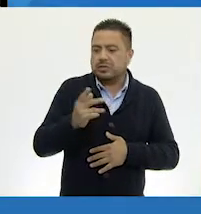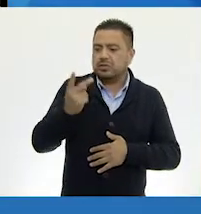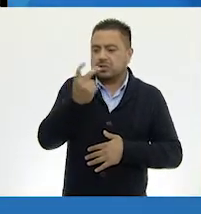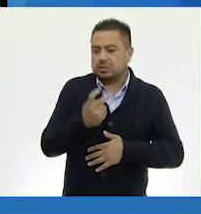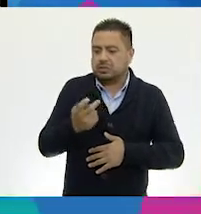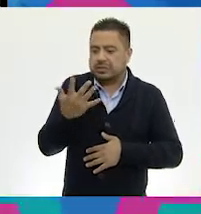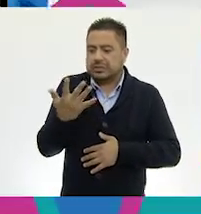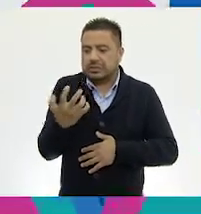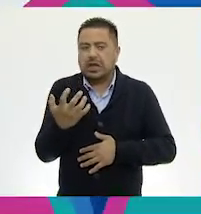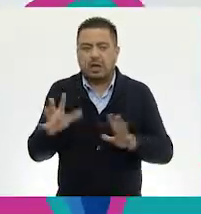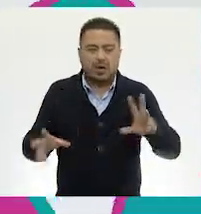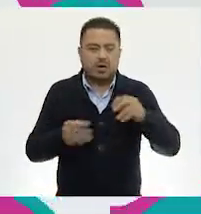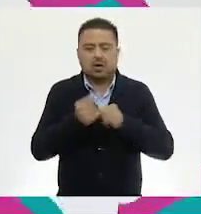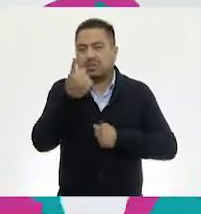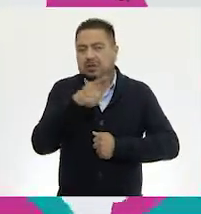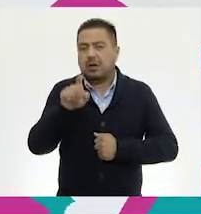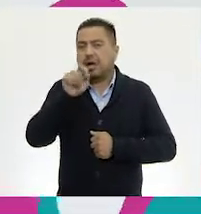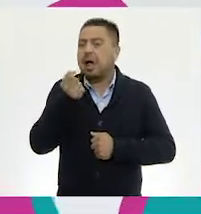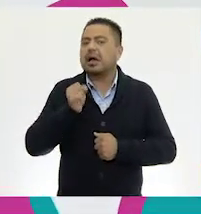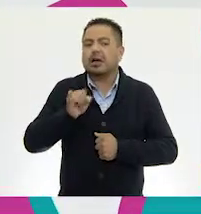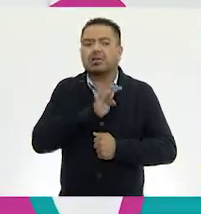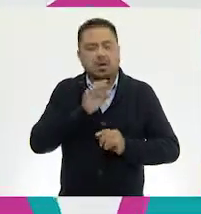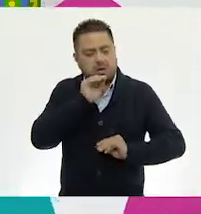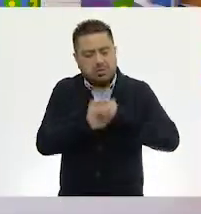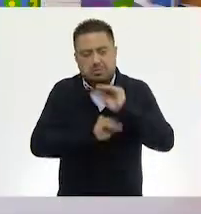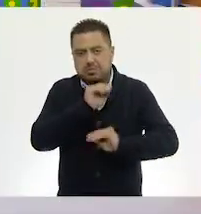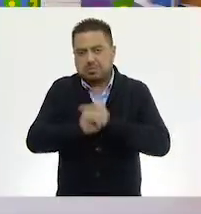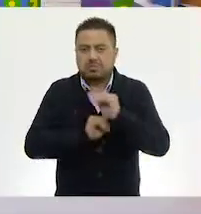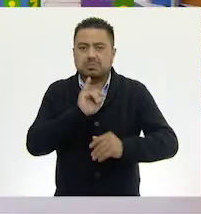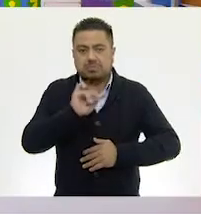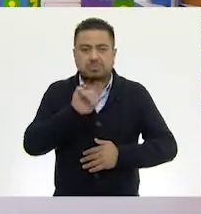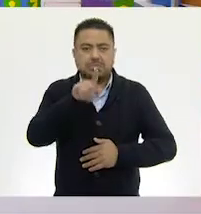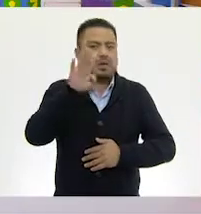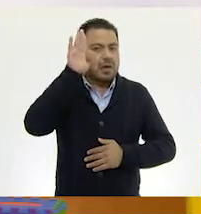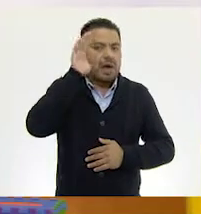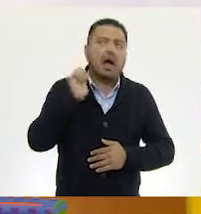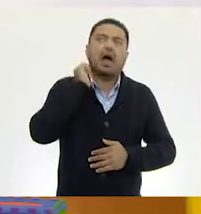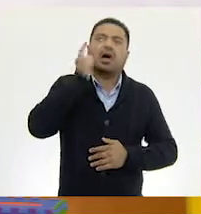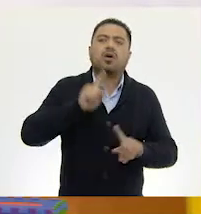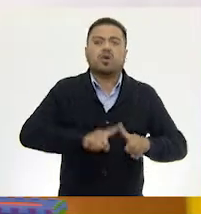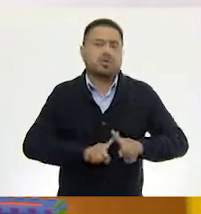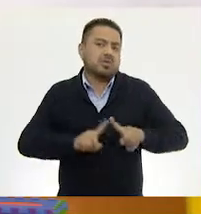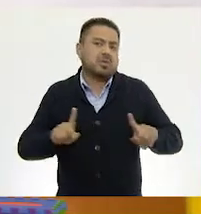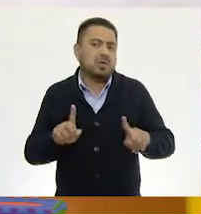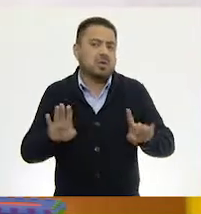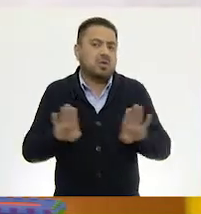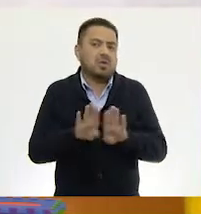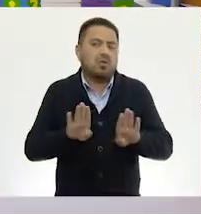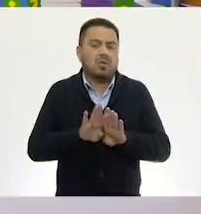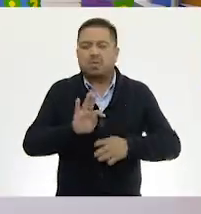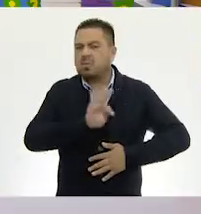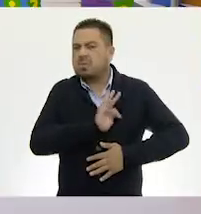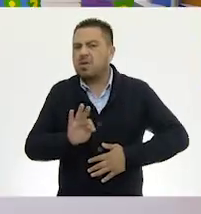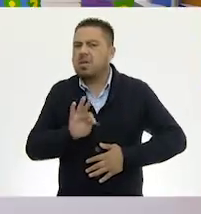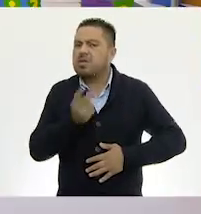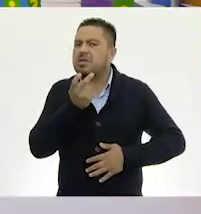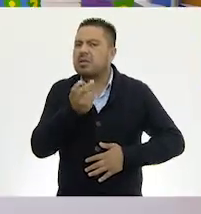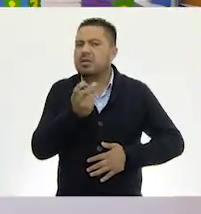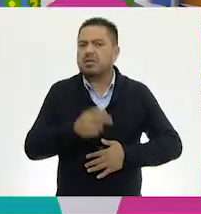120. Esa es una forma también de construir. ¿Piensas en alguna otra forma? Algo así como que puedas...